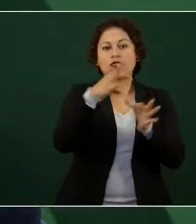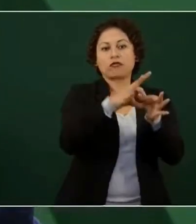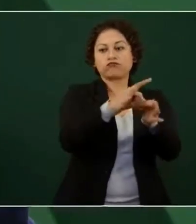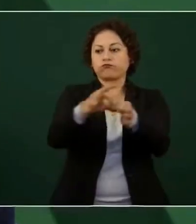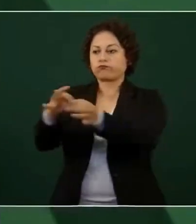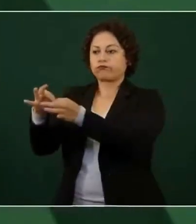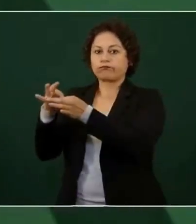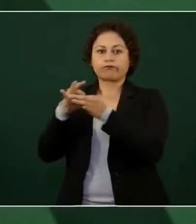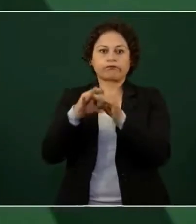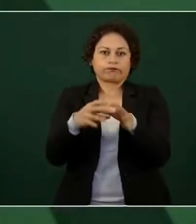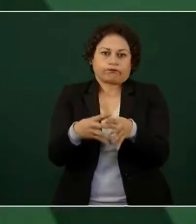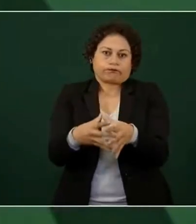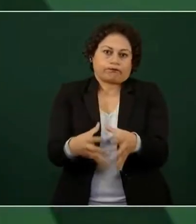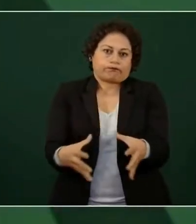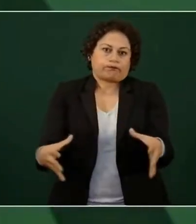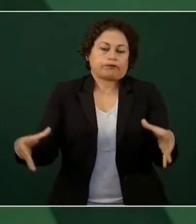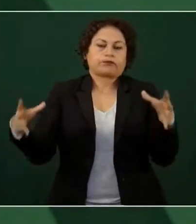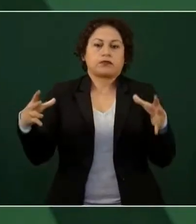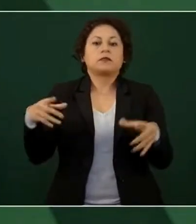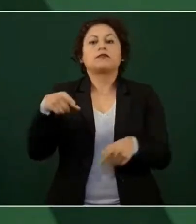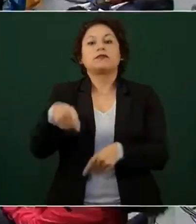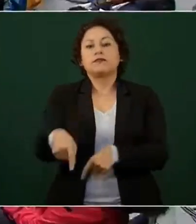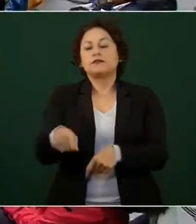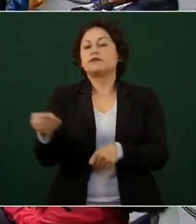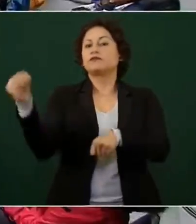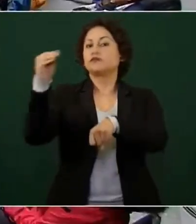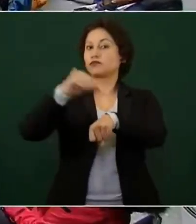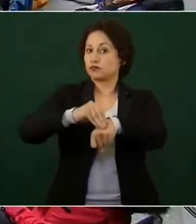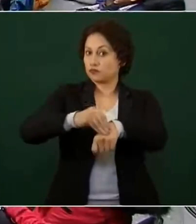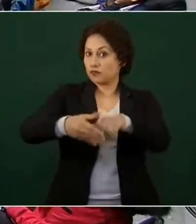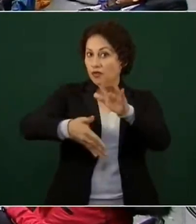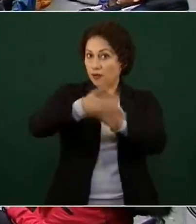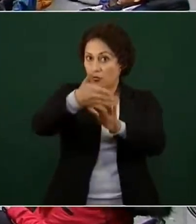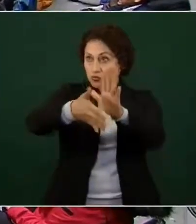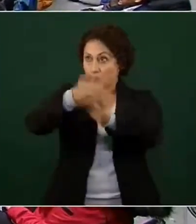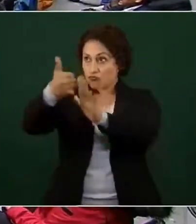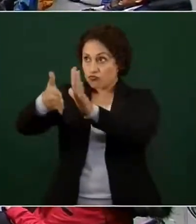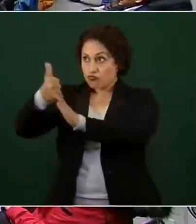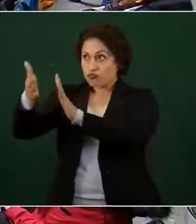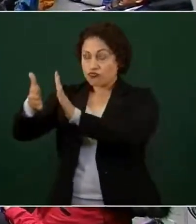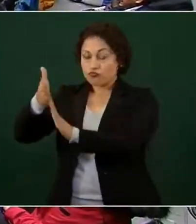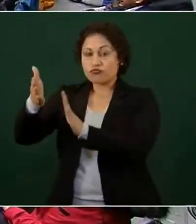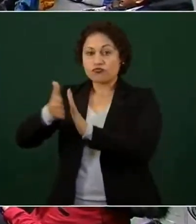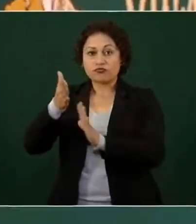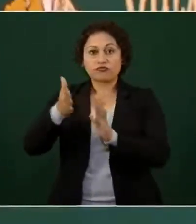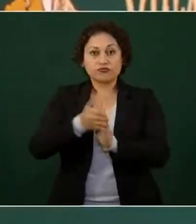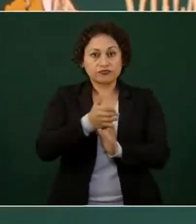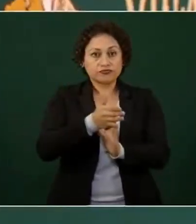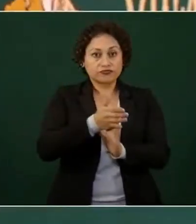y se están haciendo obras que son